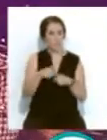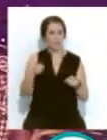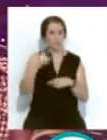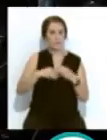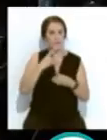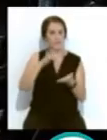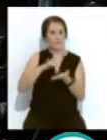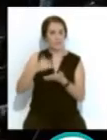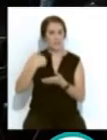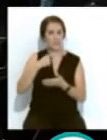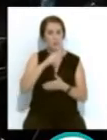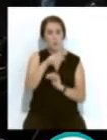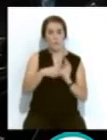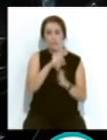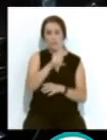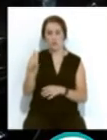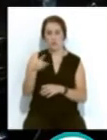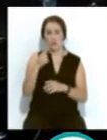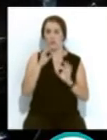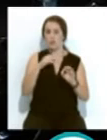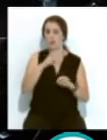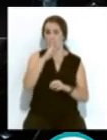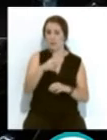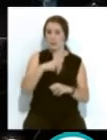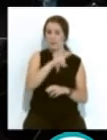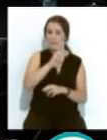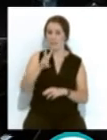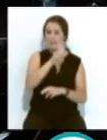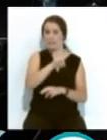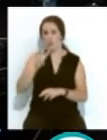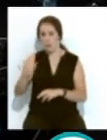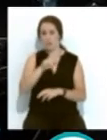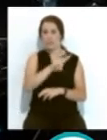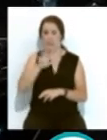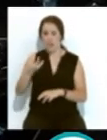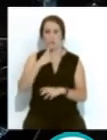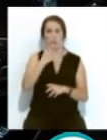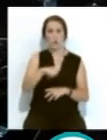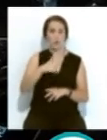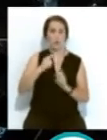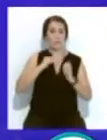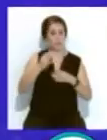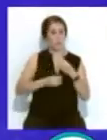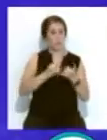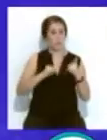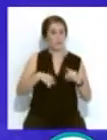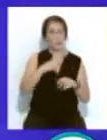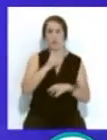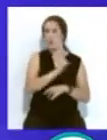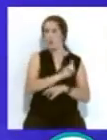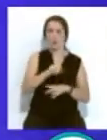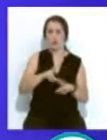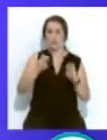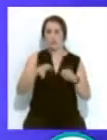anunciado las nuevas fechas en 2021. Serán los días 23, 24 y 25 de julio, cuando se vuelva a celebrar el No Sin